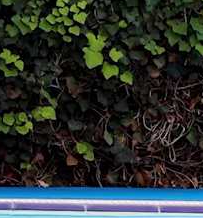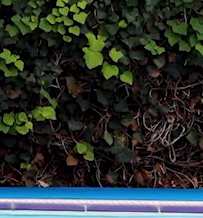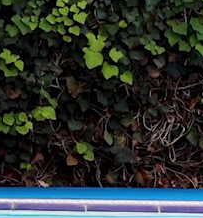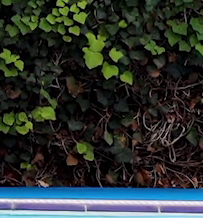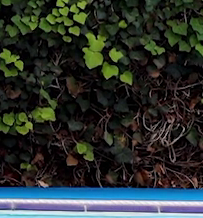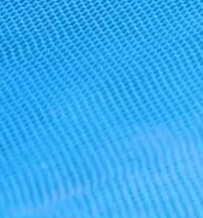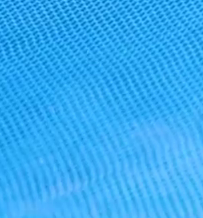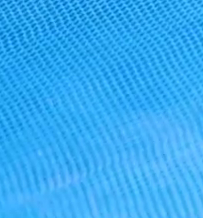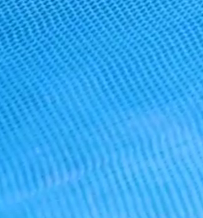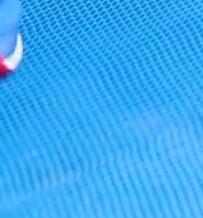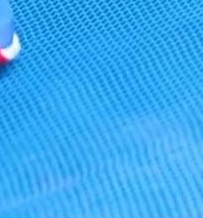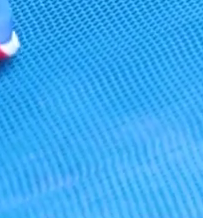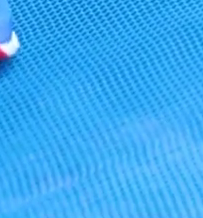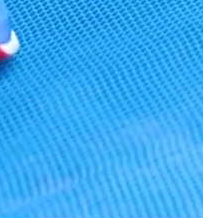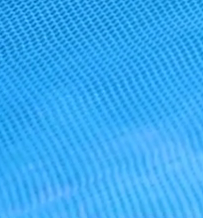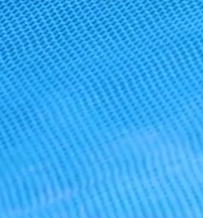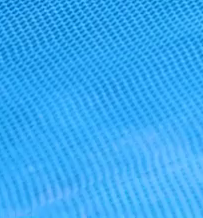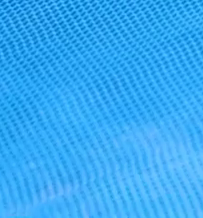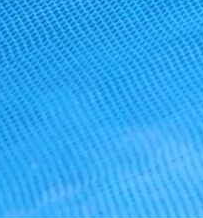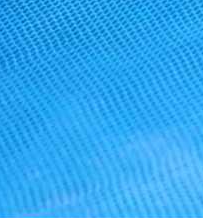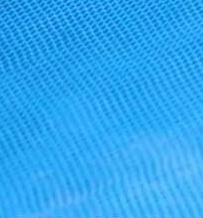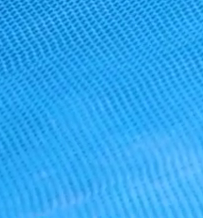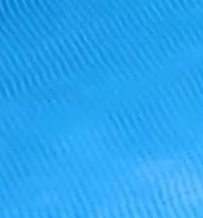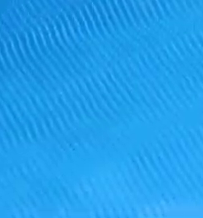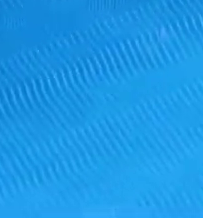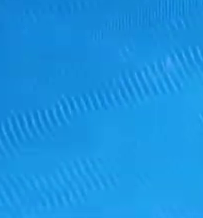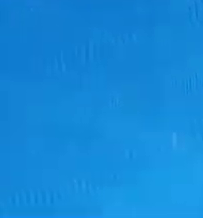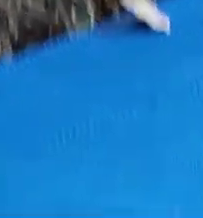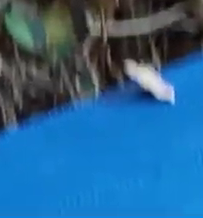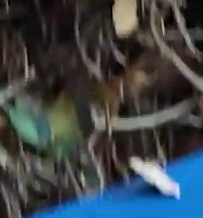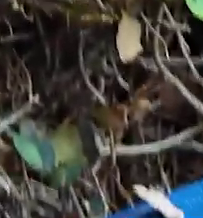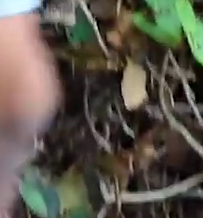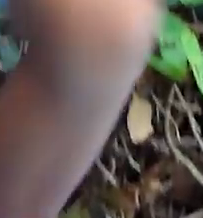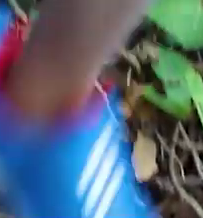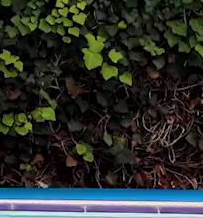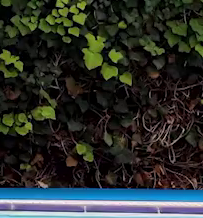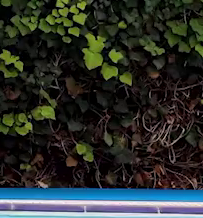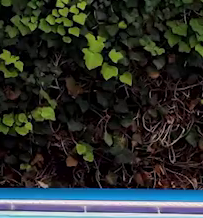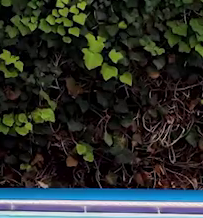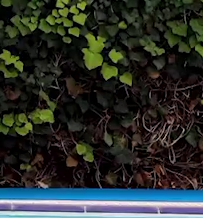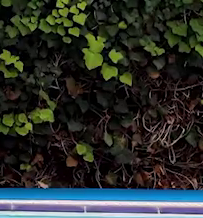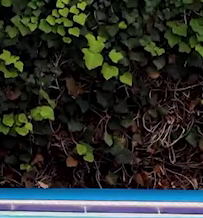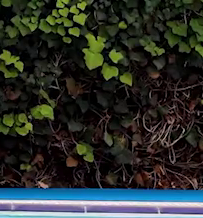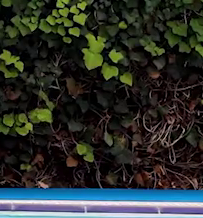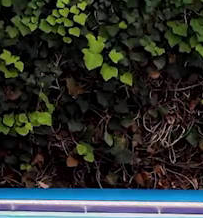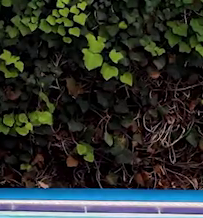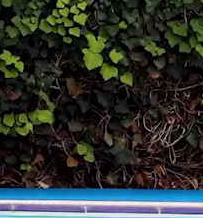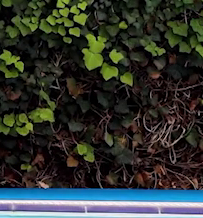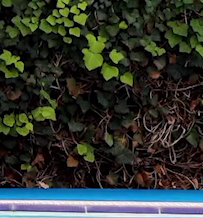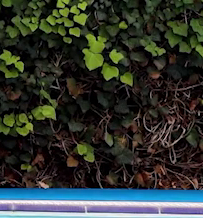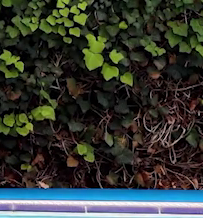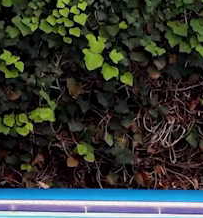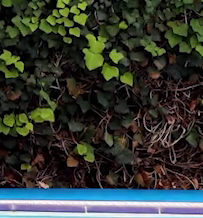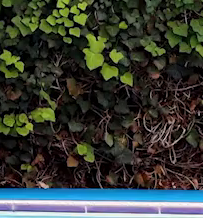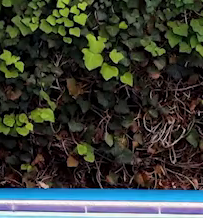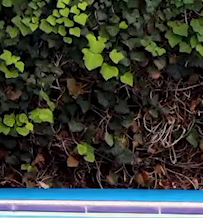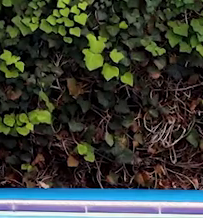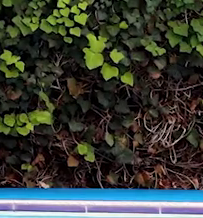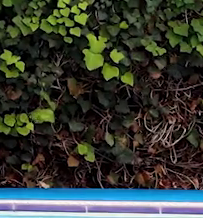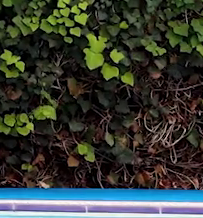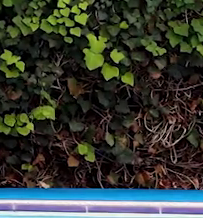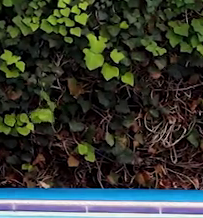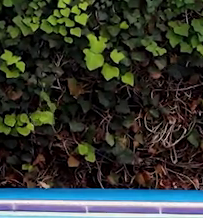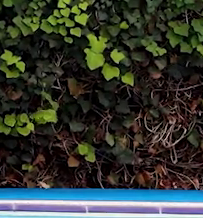Hago un poco más de espacio para que puedas levantar rodilla y mano derecha. Al mismo tiempo, elevando el talón